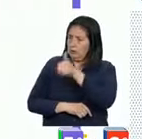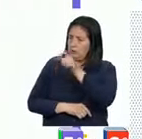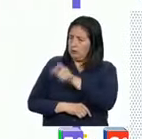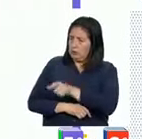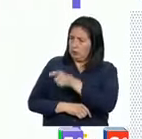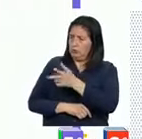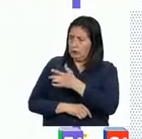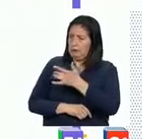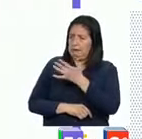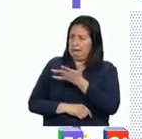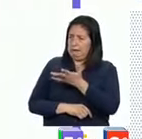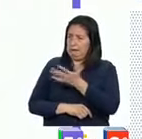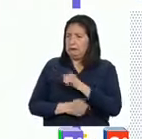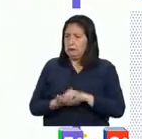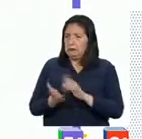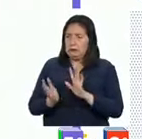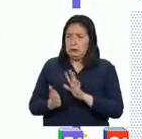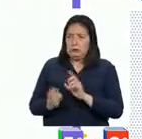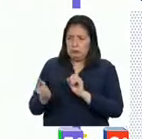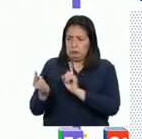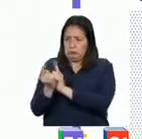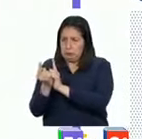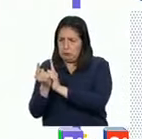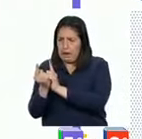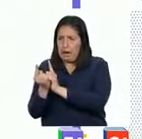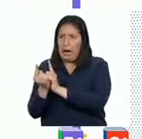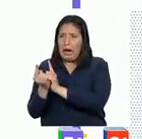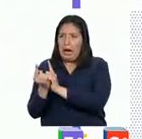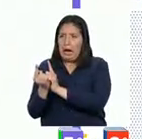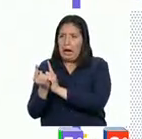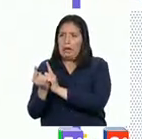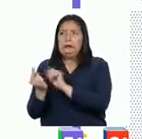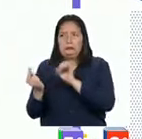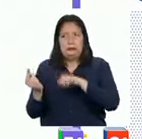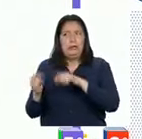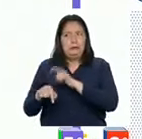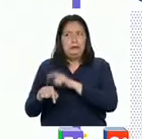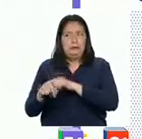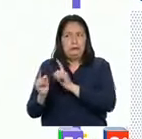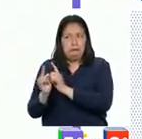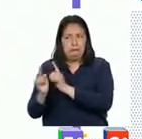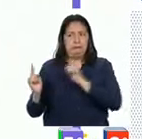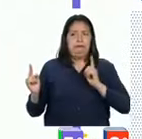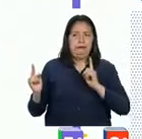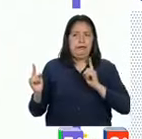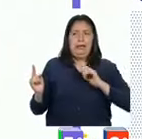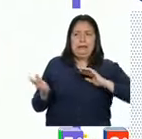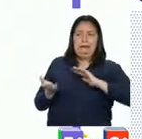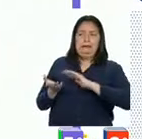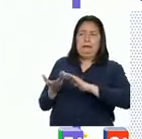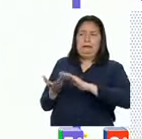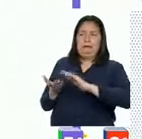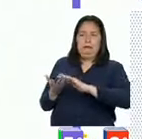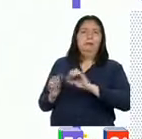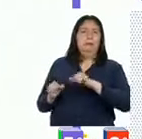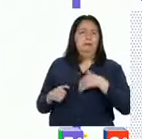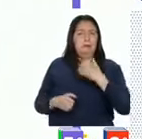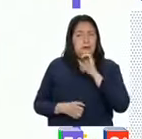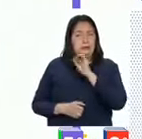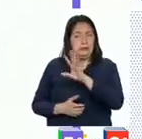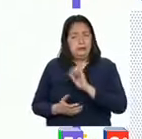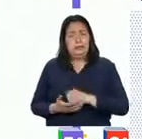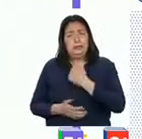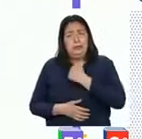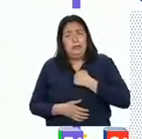otros estas reacciones por tu cercanía, es el momento de alejarse y pedir disculpas. Para ello podrás decir,